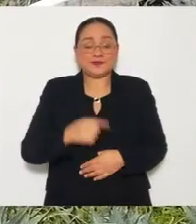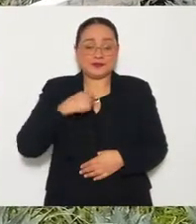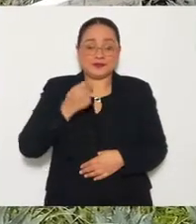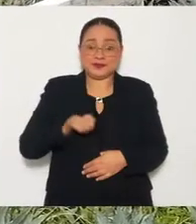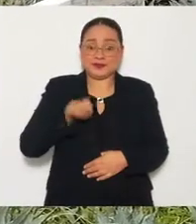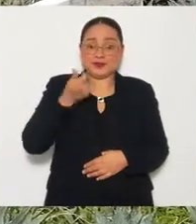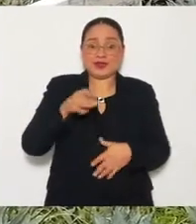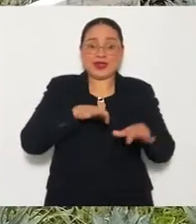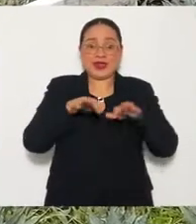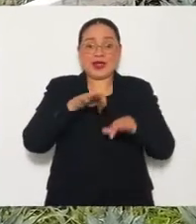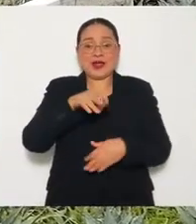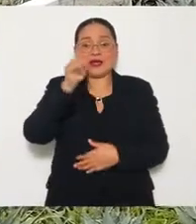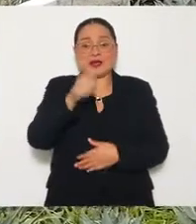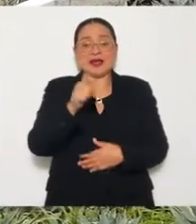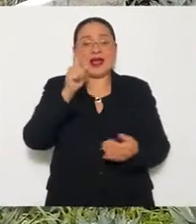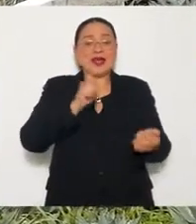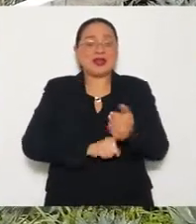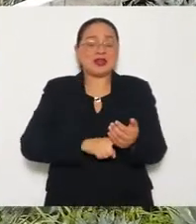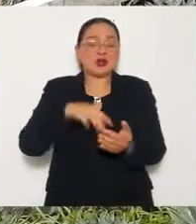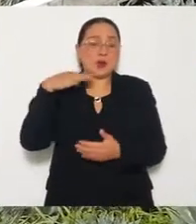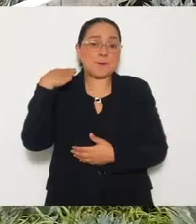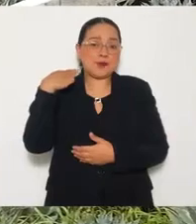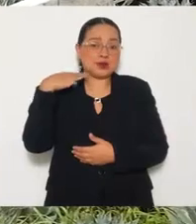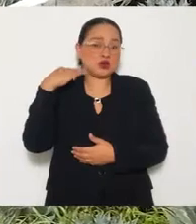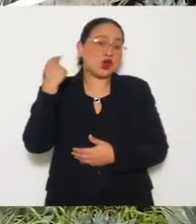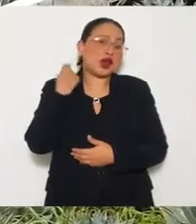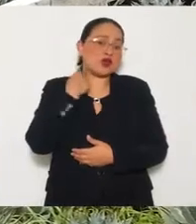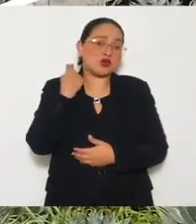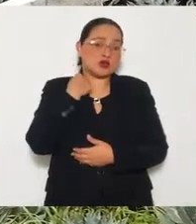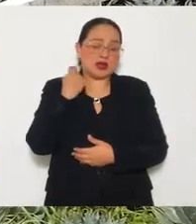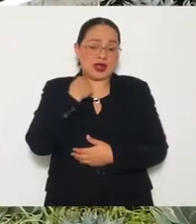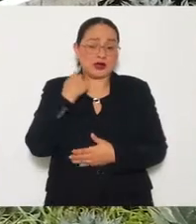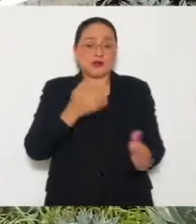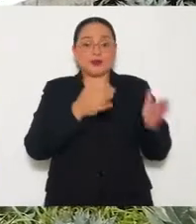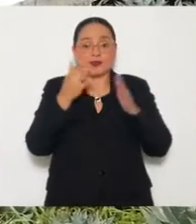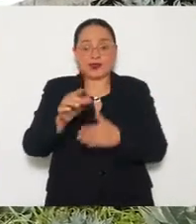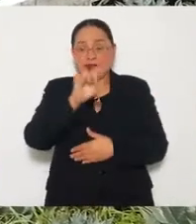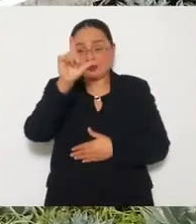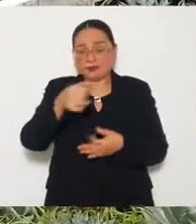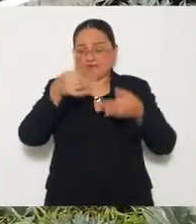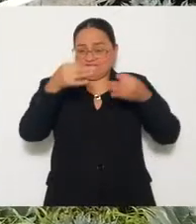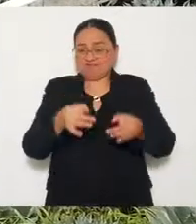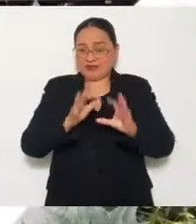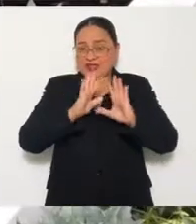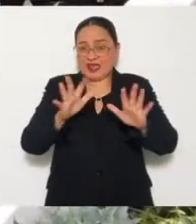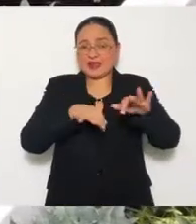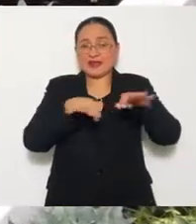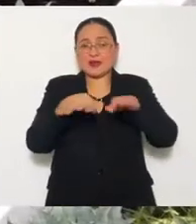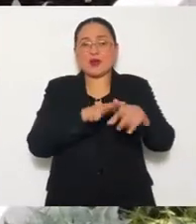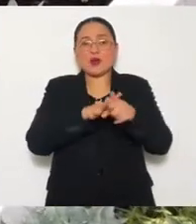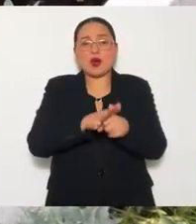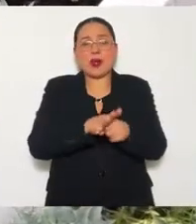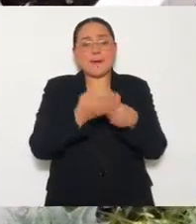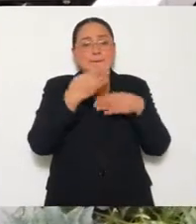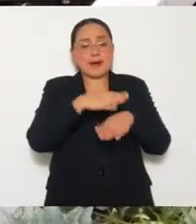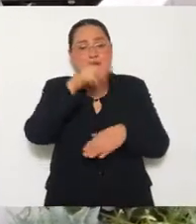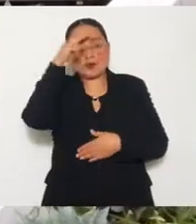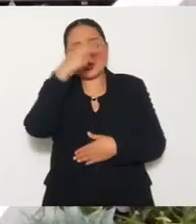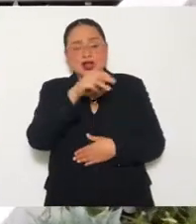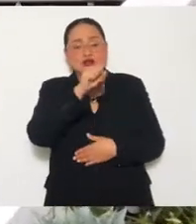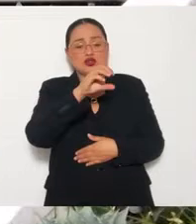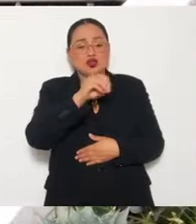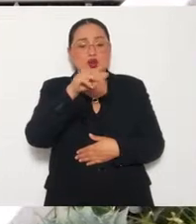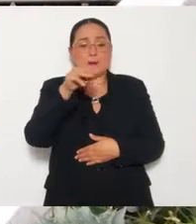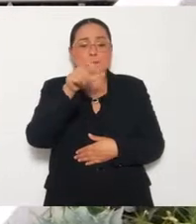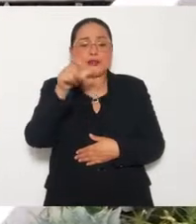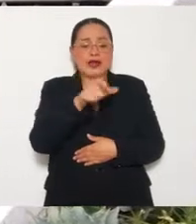Sí, mi primer trabajo no formal fue en una notaría de un michoacano, Rogelio Magaña Luna. Y mi primer trabajo formal fue en Banco Mexicano